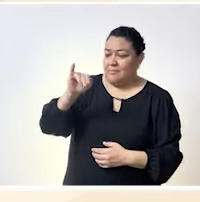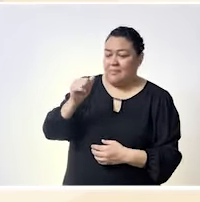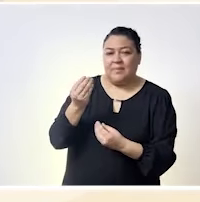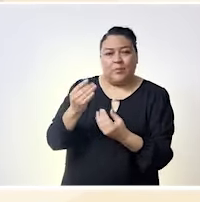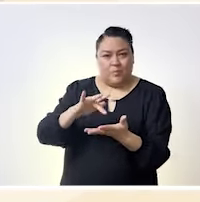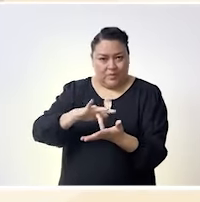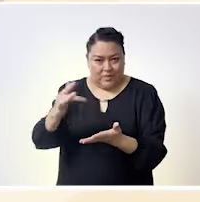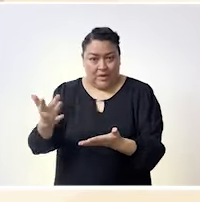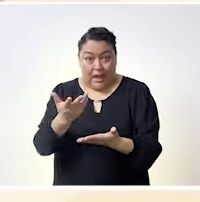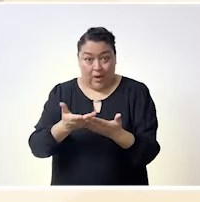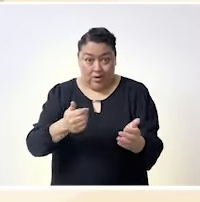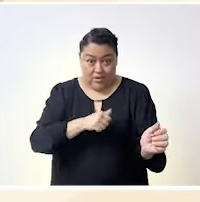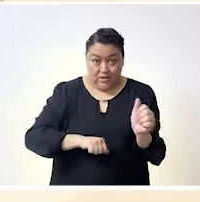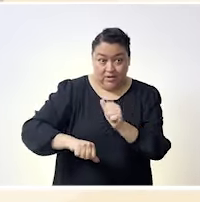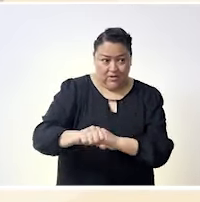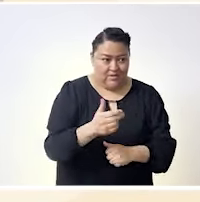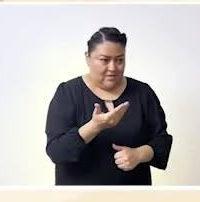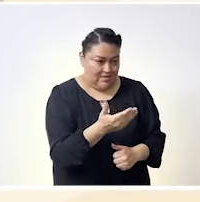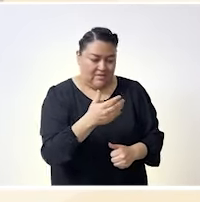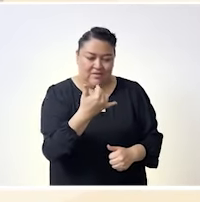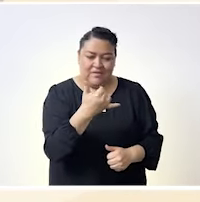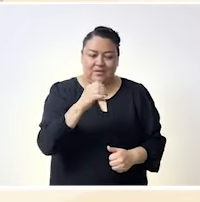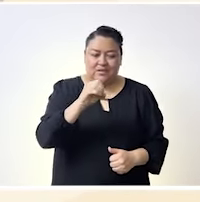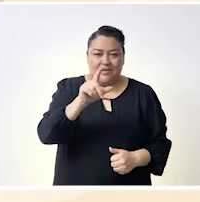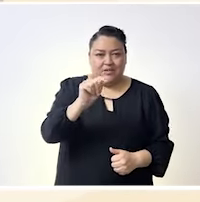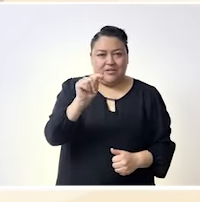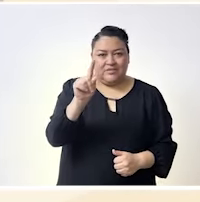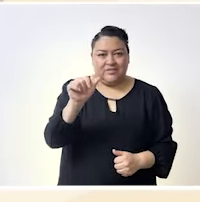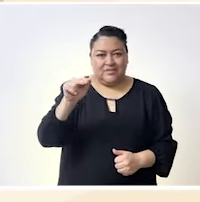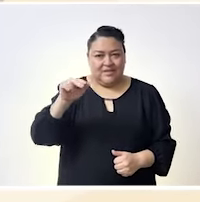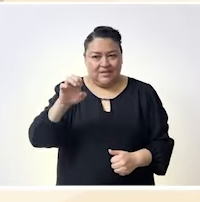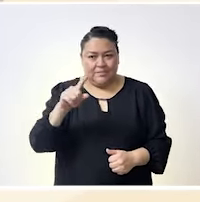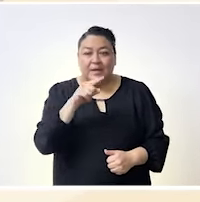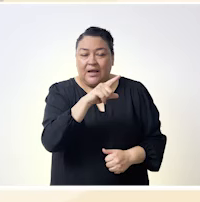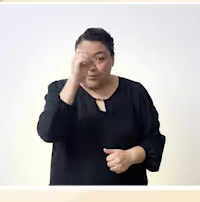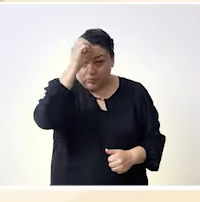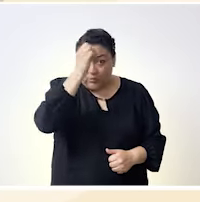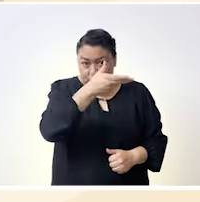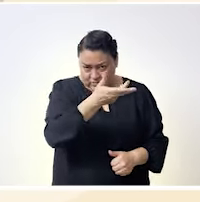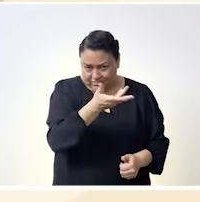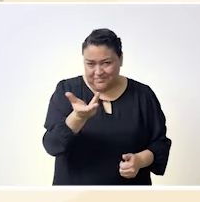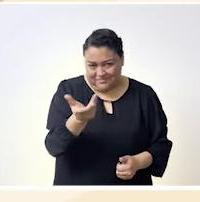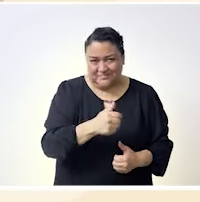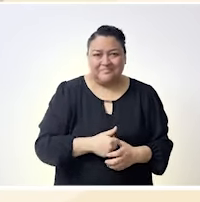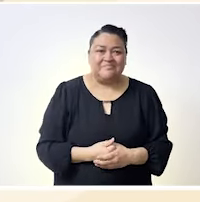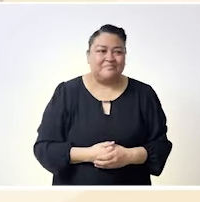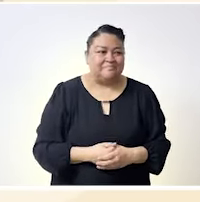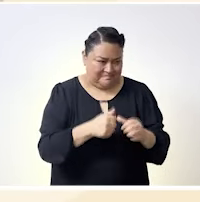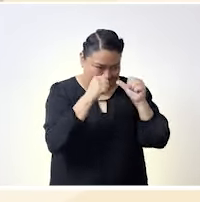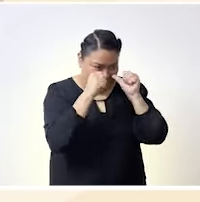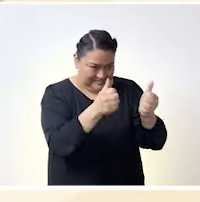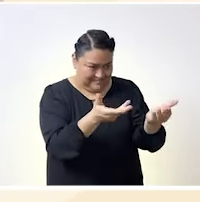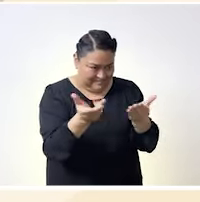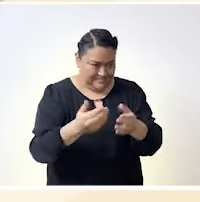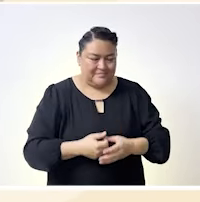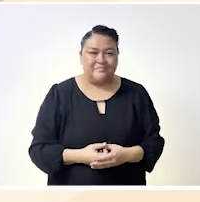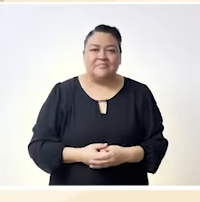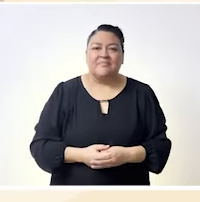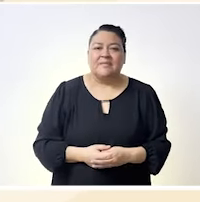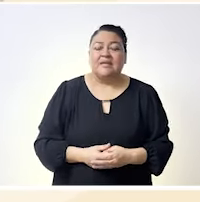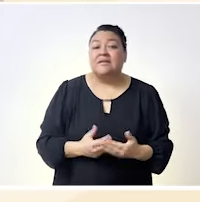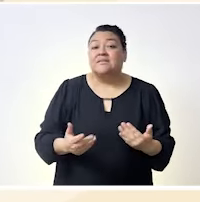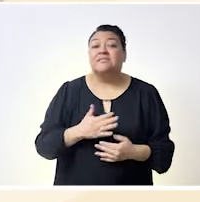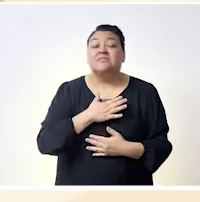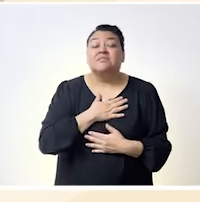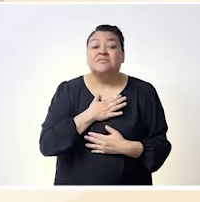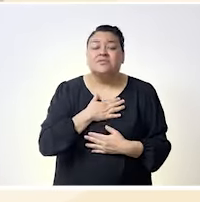ti Tania pues ahora les damos la palabra a Yovat Sanek para que nos comparta esta reflexión te escuchamos muchas gracias